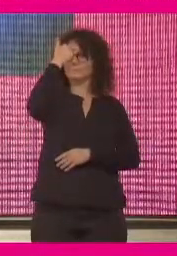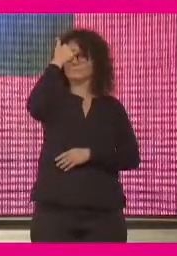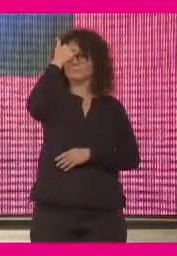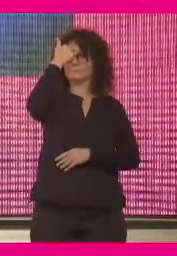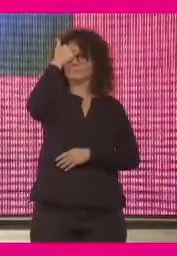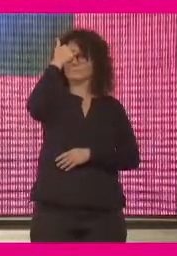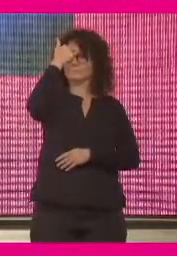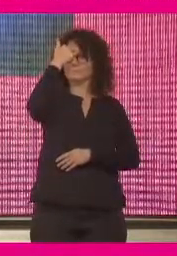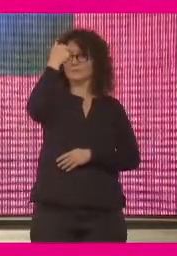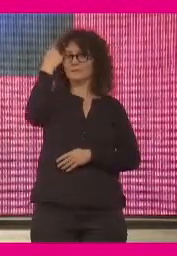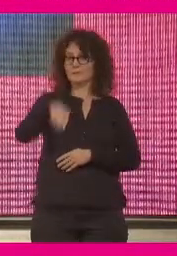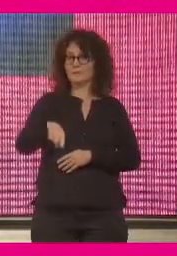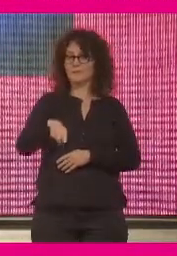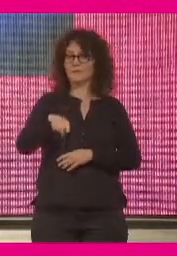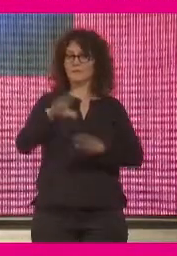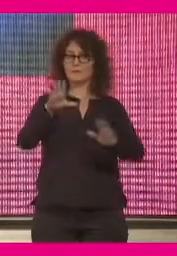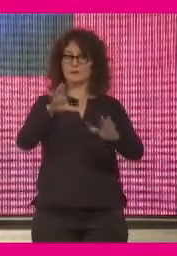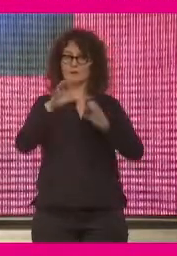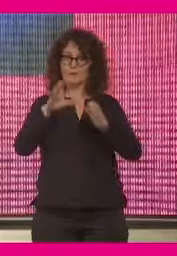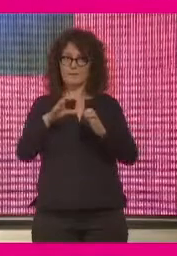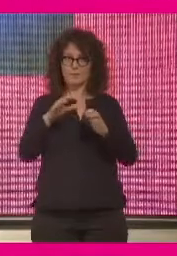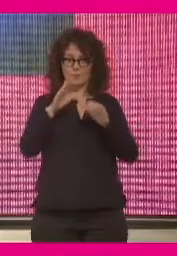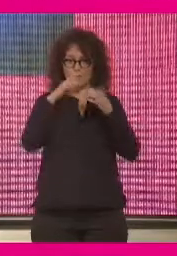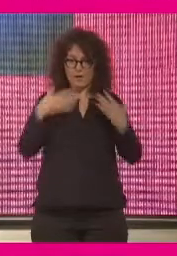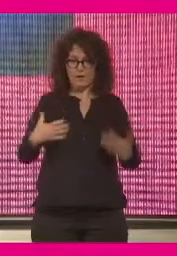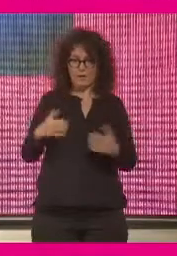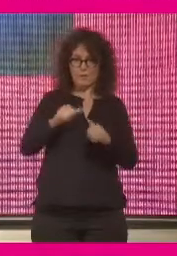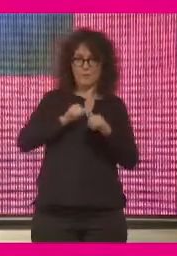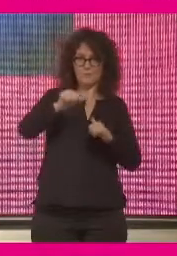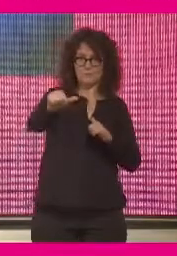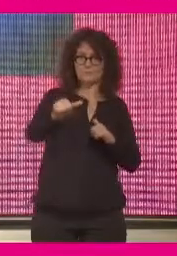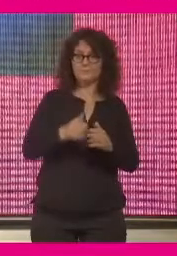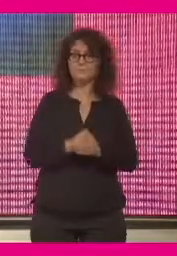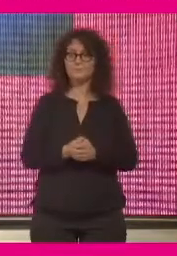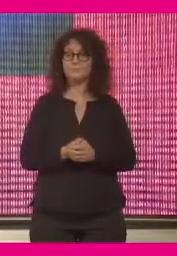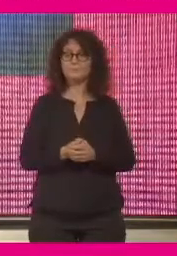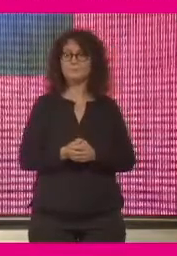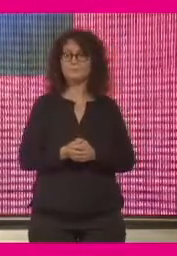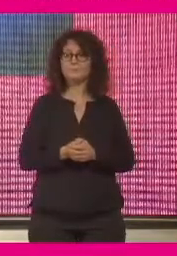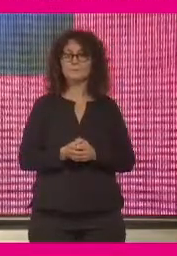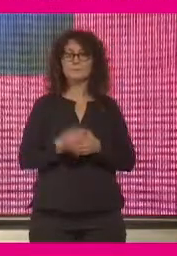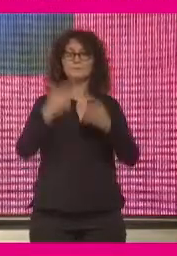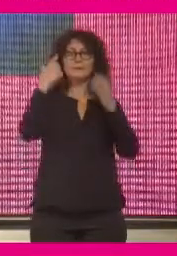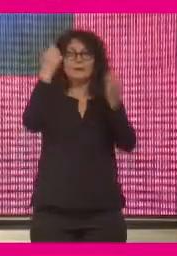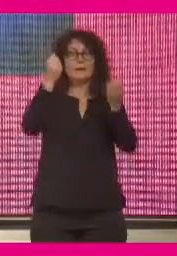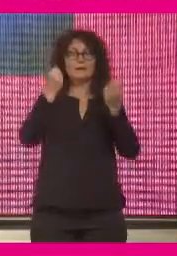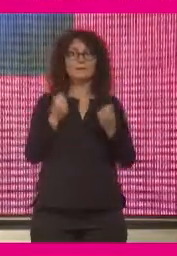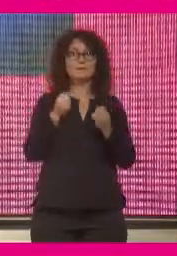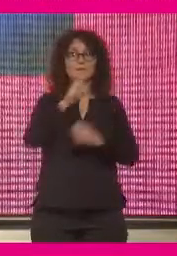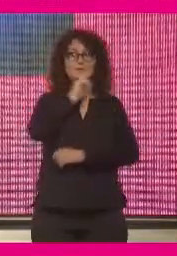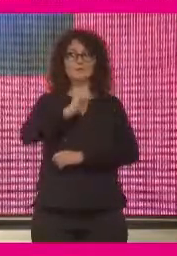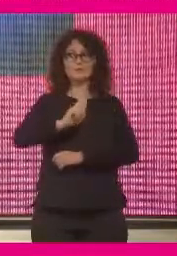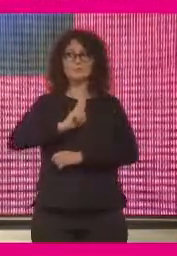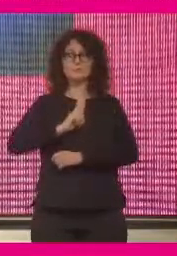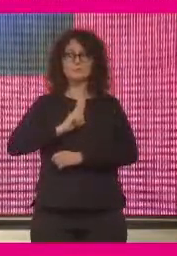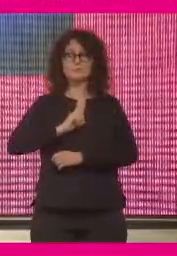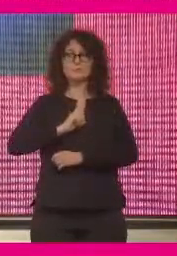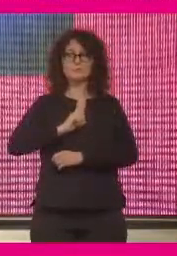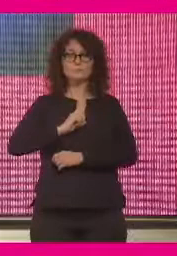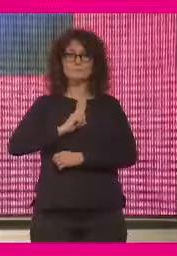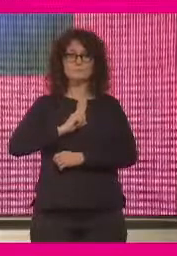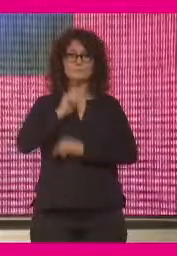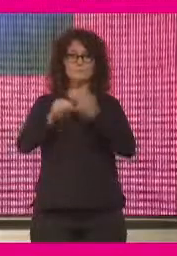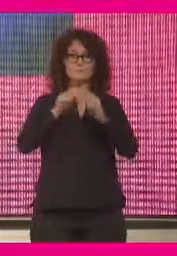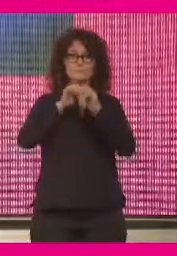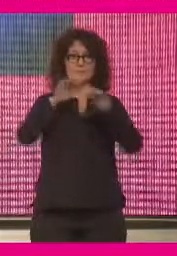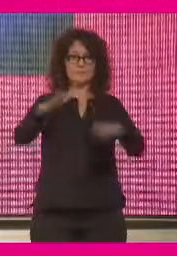en cuenta y que debemos haber aprendido a partir de ahora. Efectivamente, los expertos nos anunciaban que podía haber una pandemia en